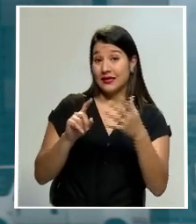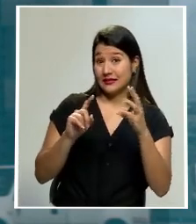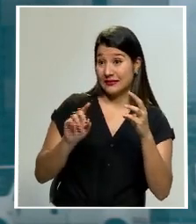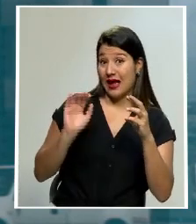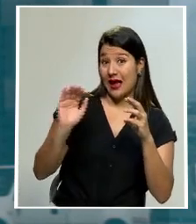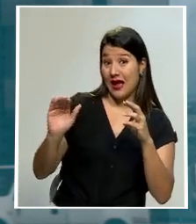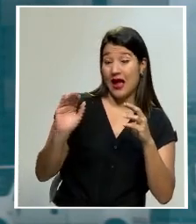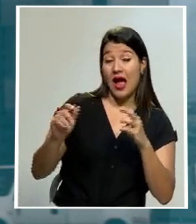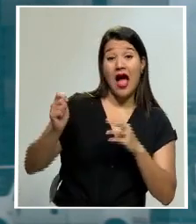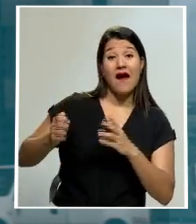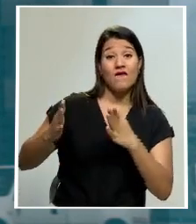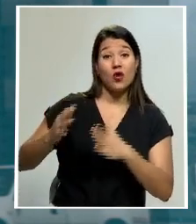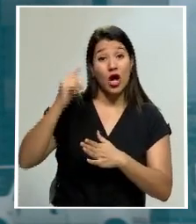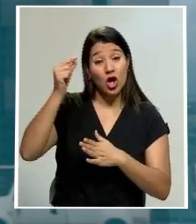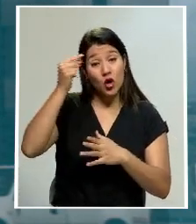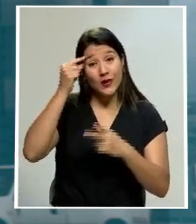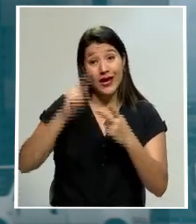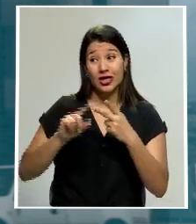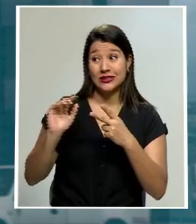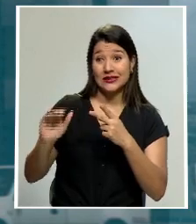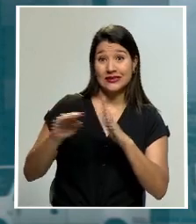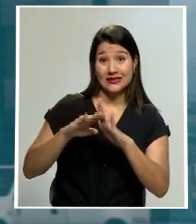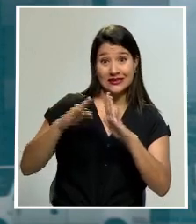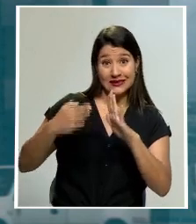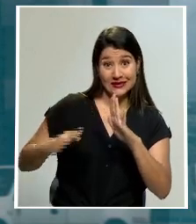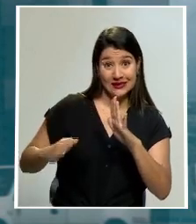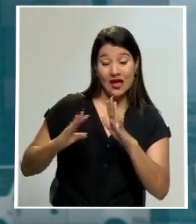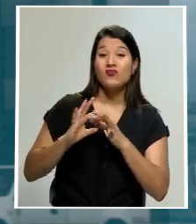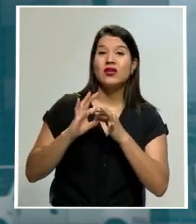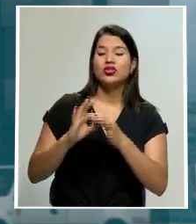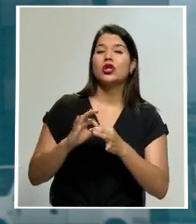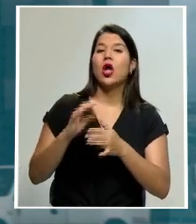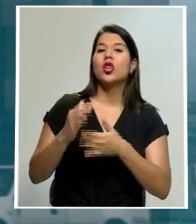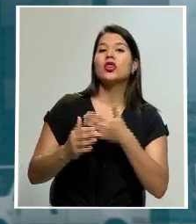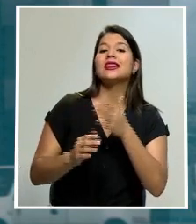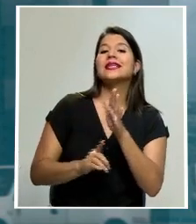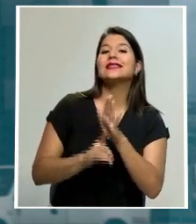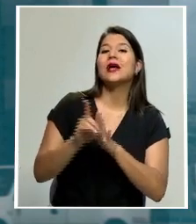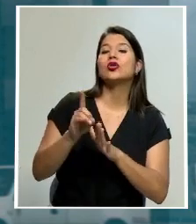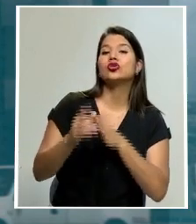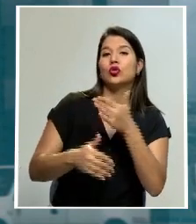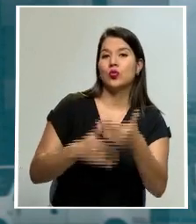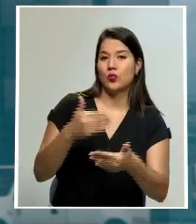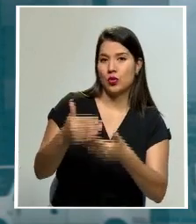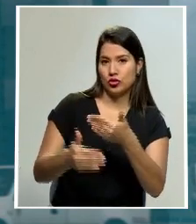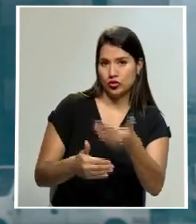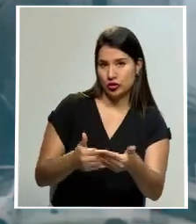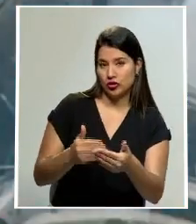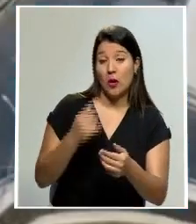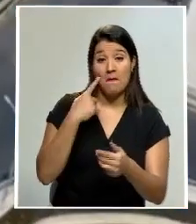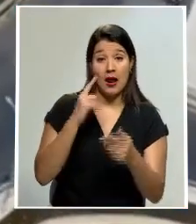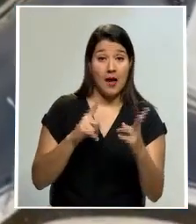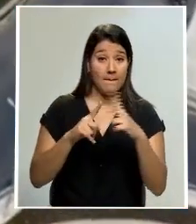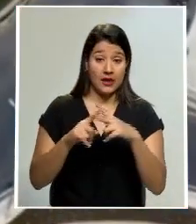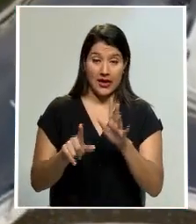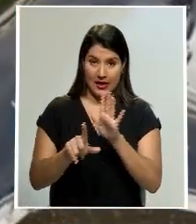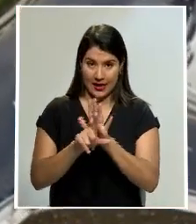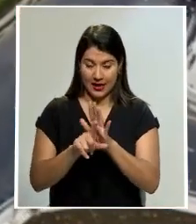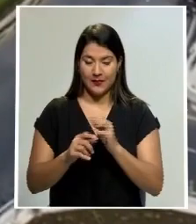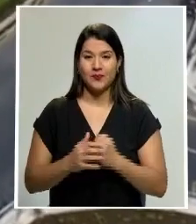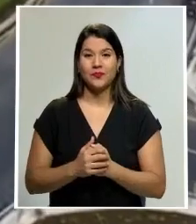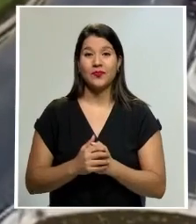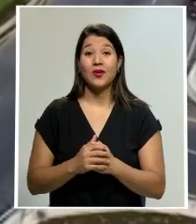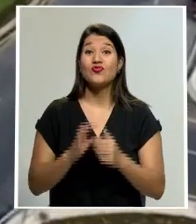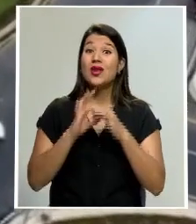Contraloría General de la República sobre el desarrollo del proceso penal para que ejerzan competencias de la ley. Además, sobre la